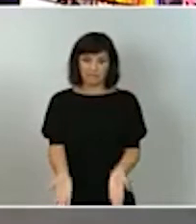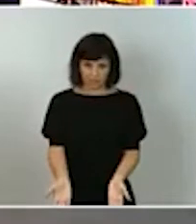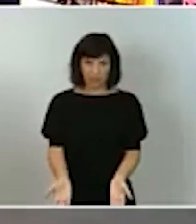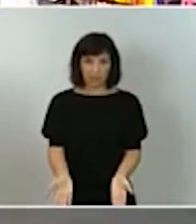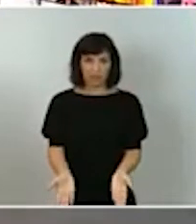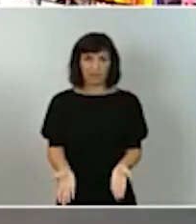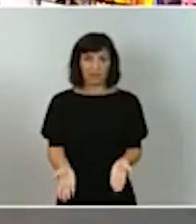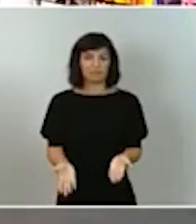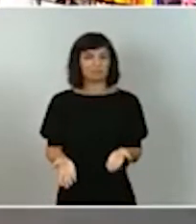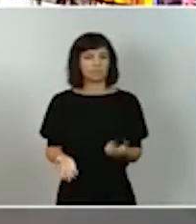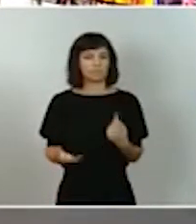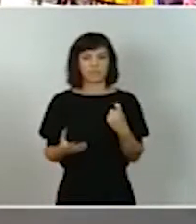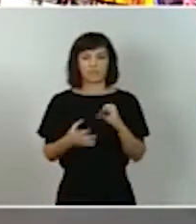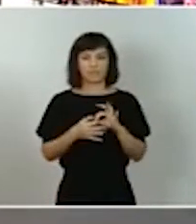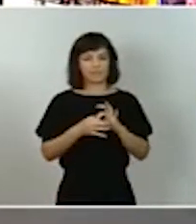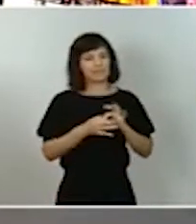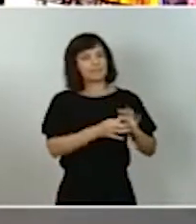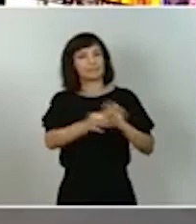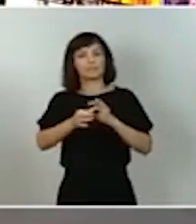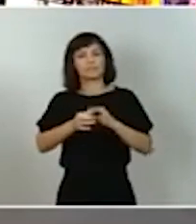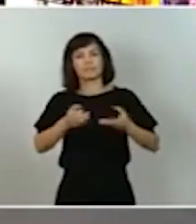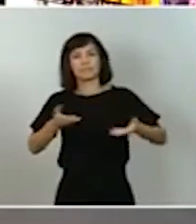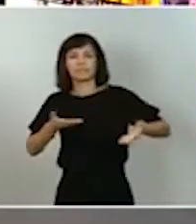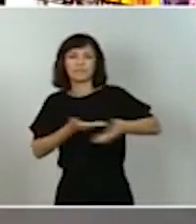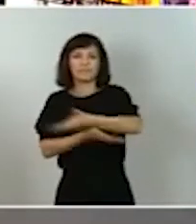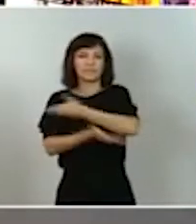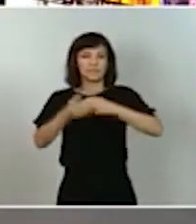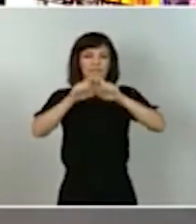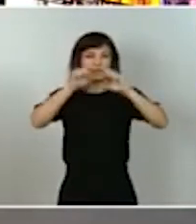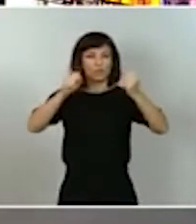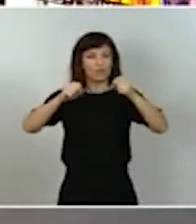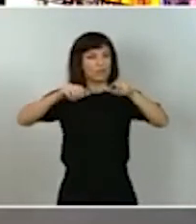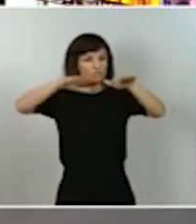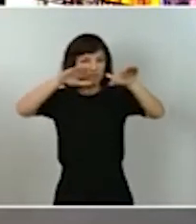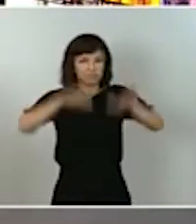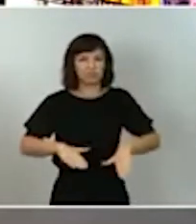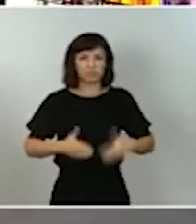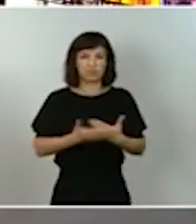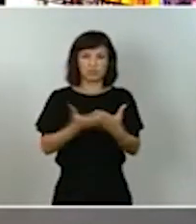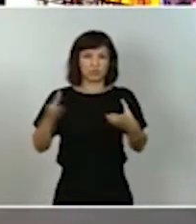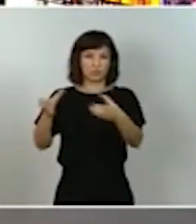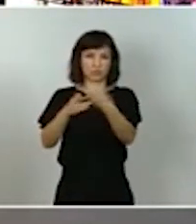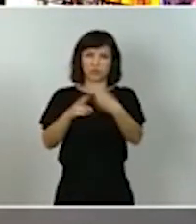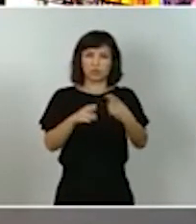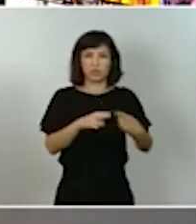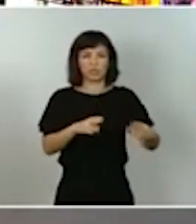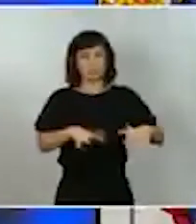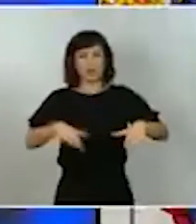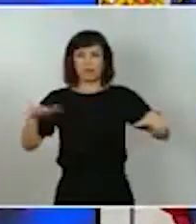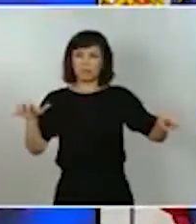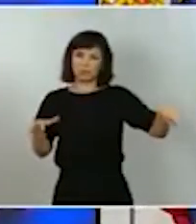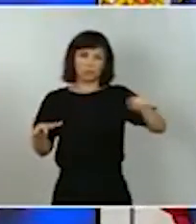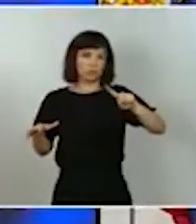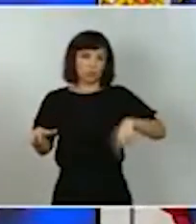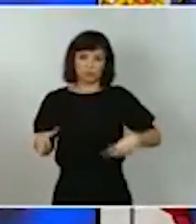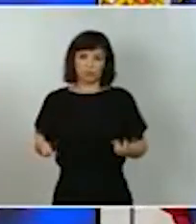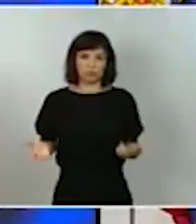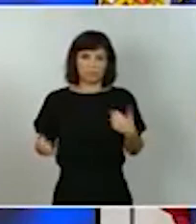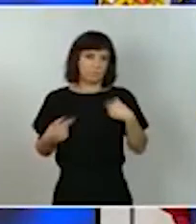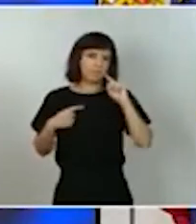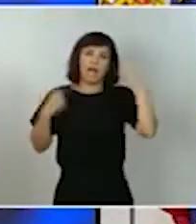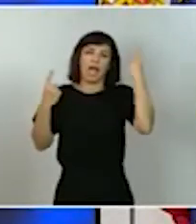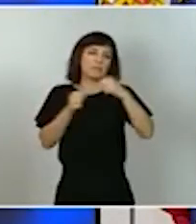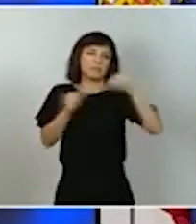unidad la cooperación la lealtad institucional del conjunto de todas las fuerzas políticas parlamentarias nunca son